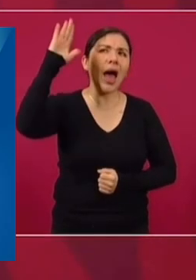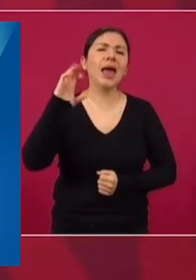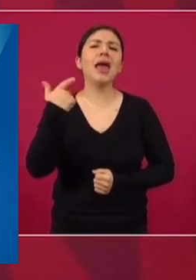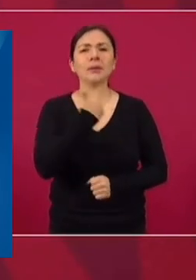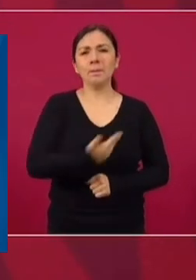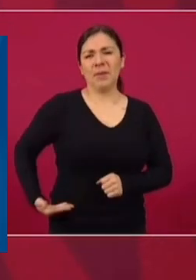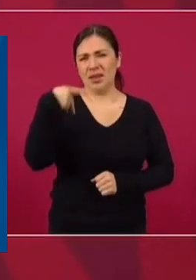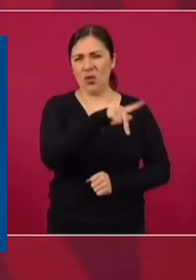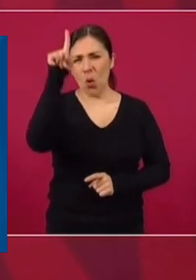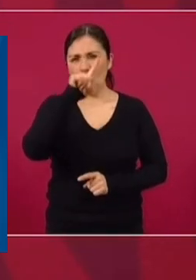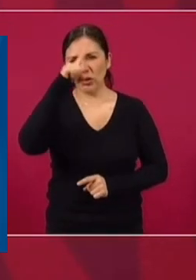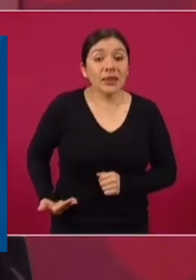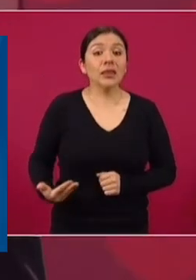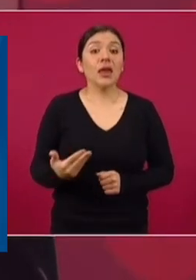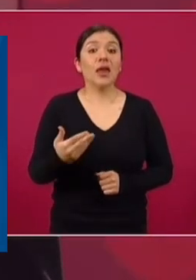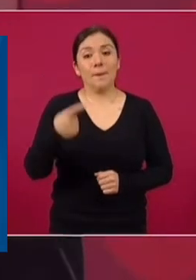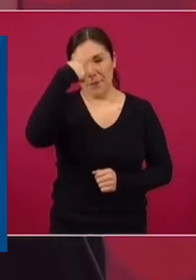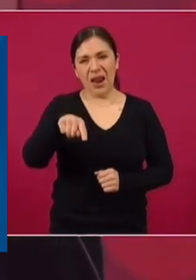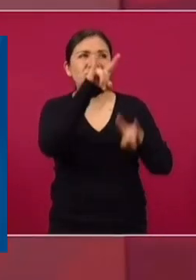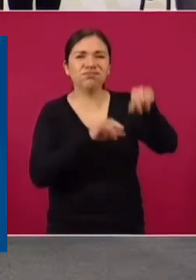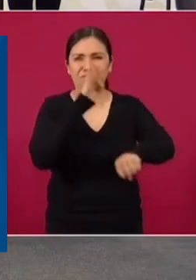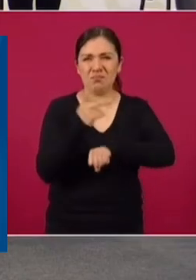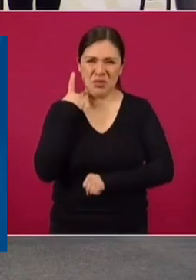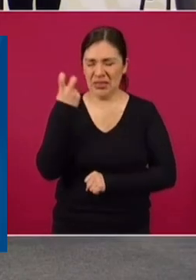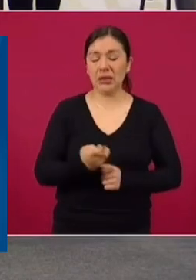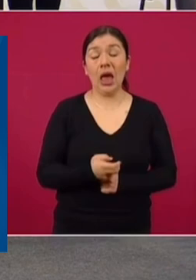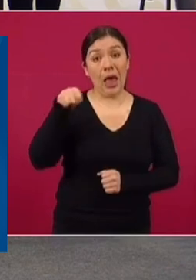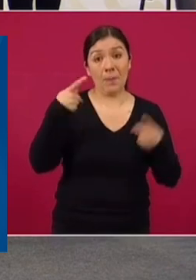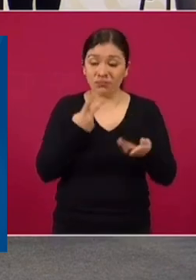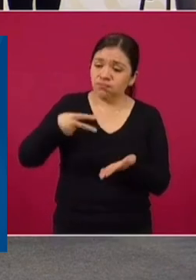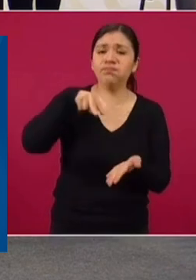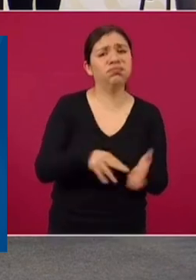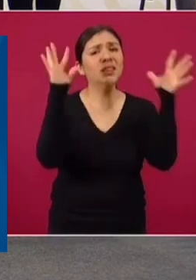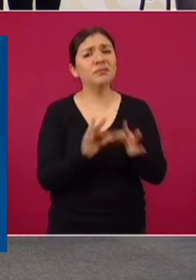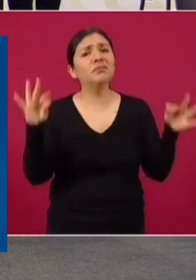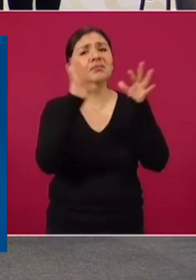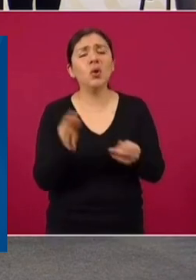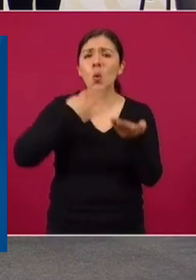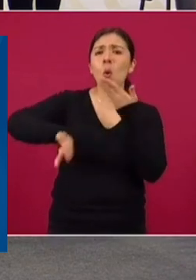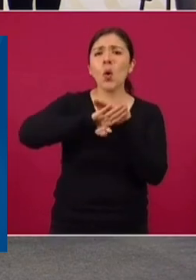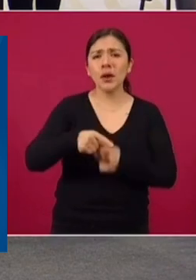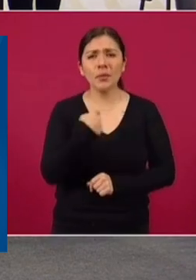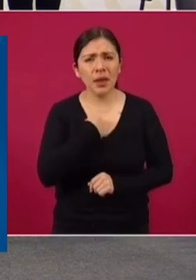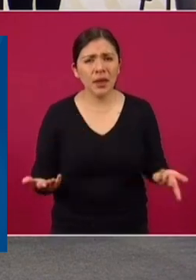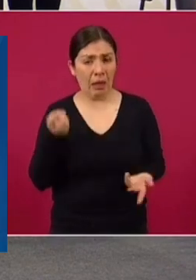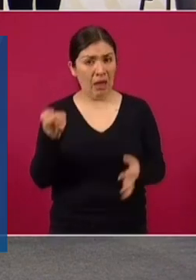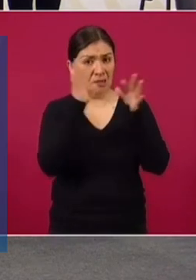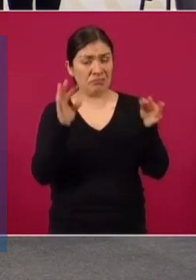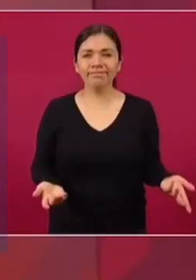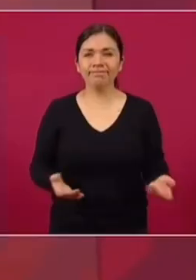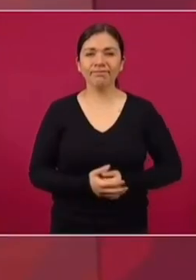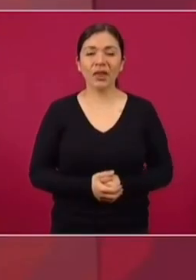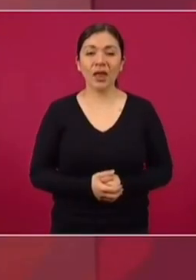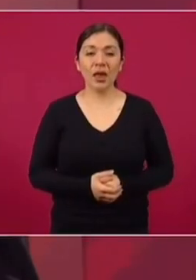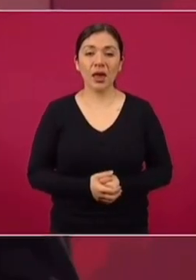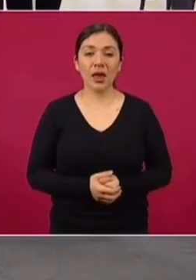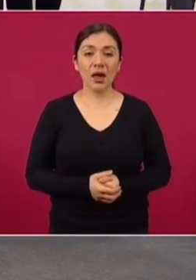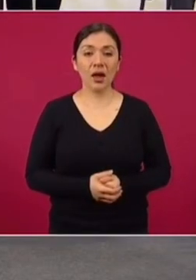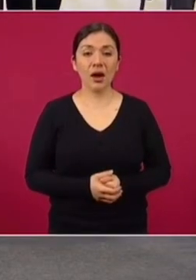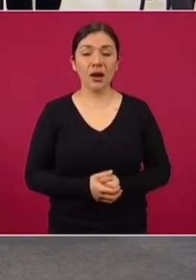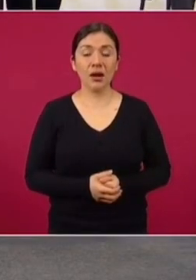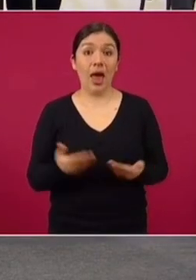consejo de Bancomer, en la campaña pasada, se pronunció en contra mía, diciendo que yo era un populista. Se